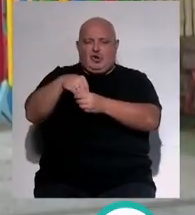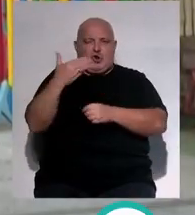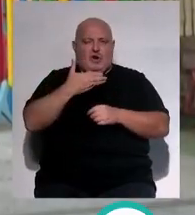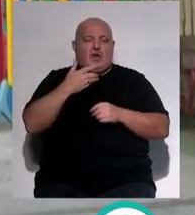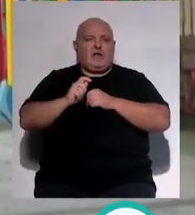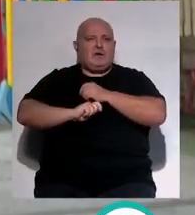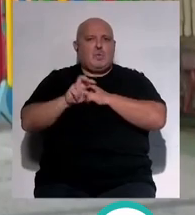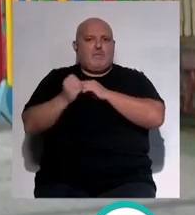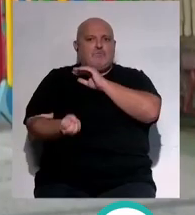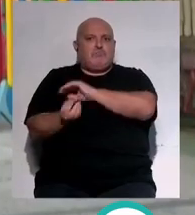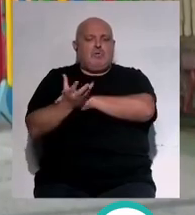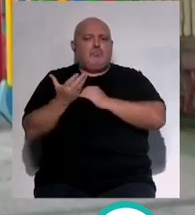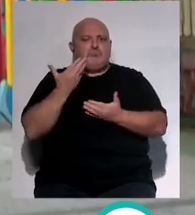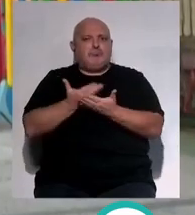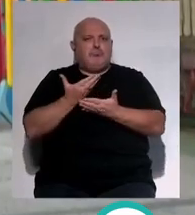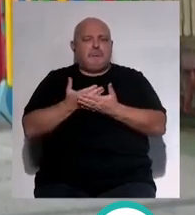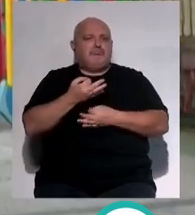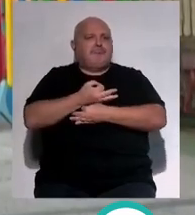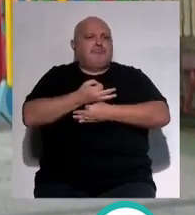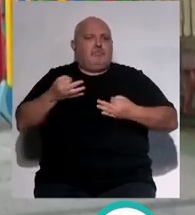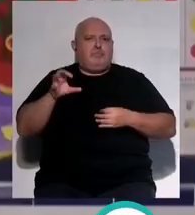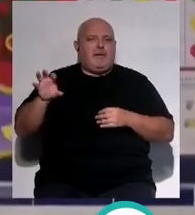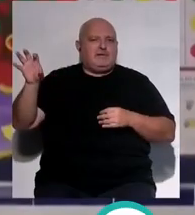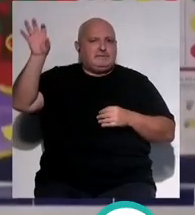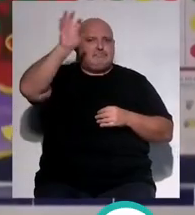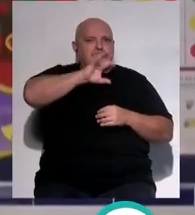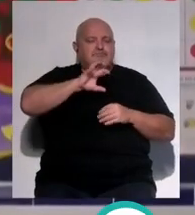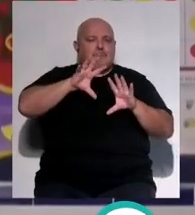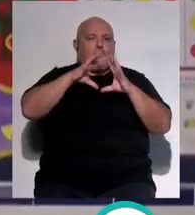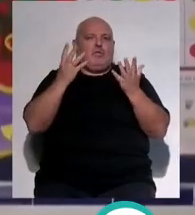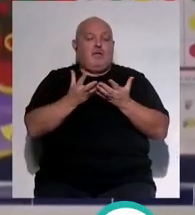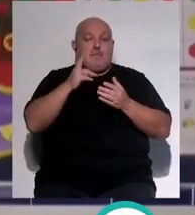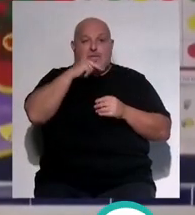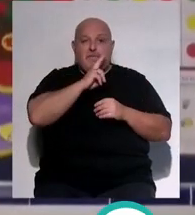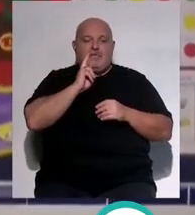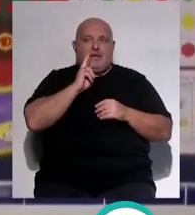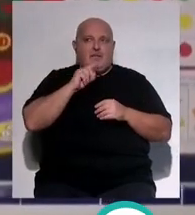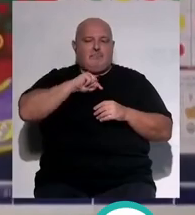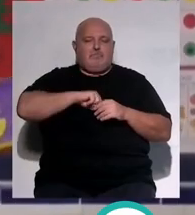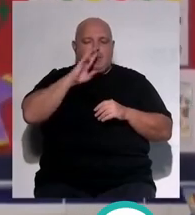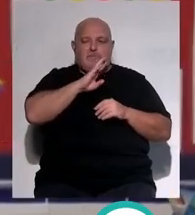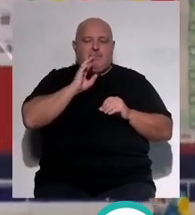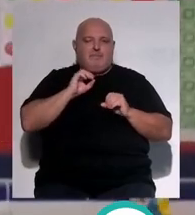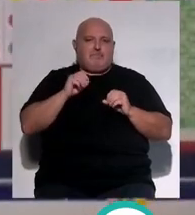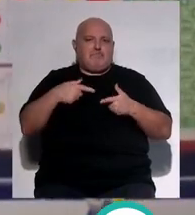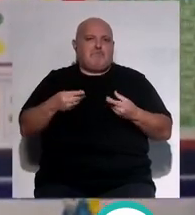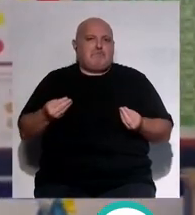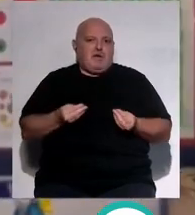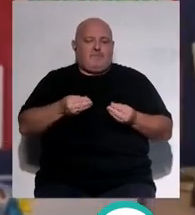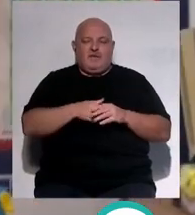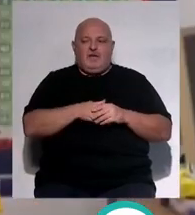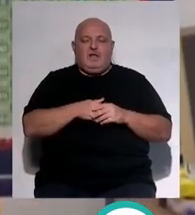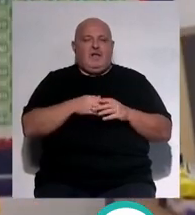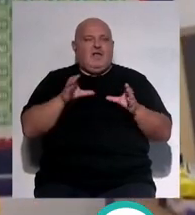de una estrategia que se ha demostrado eficaz en otros países facilitando a padres y madres la inmunización de sus pequeños El equipo